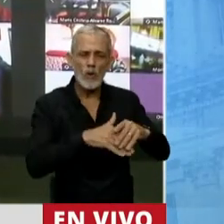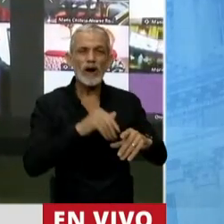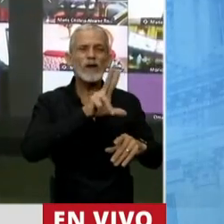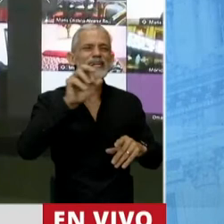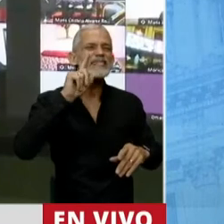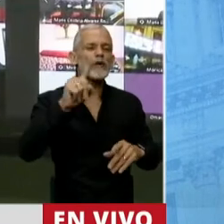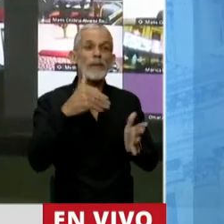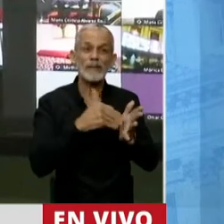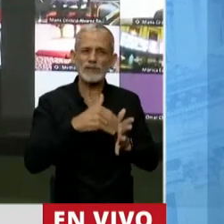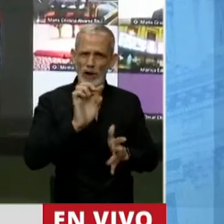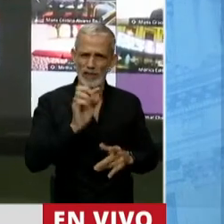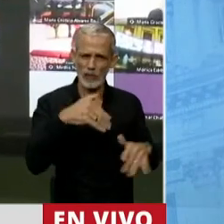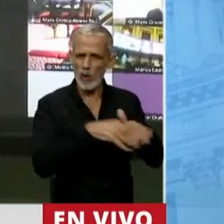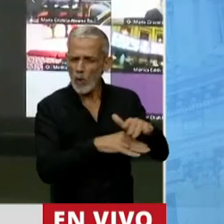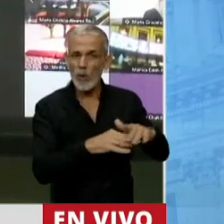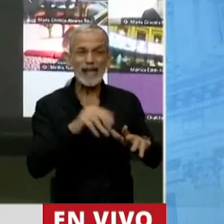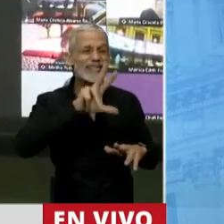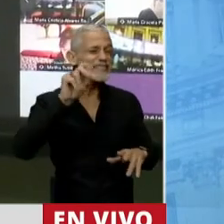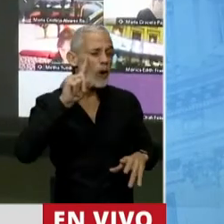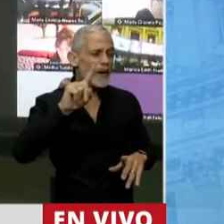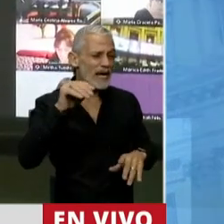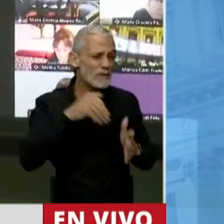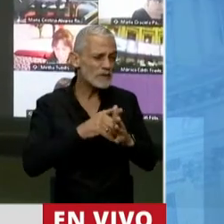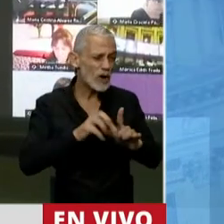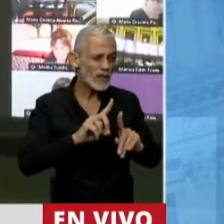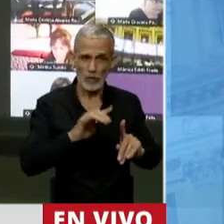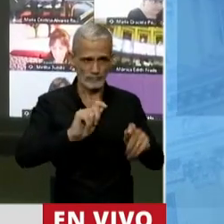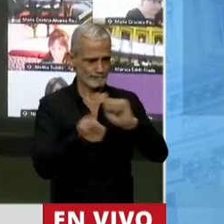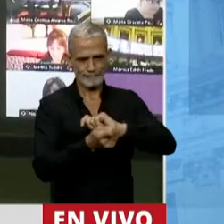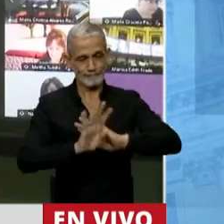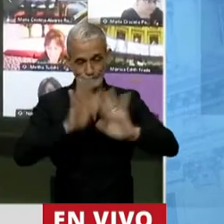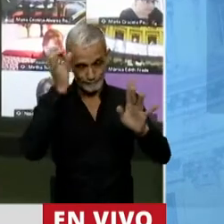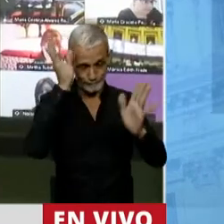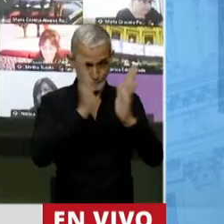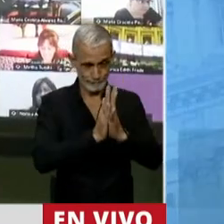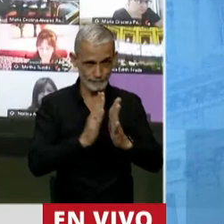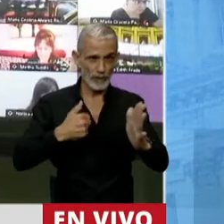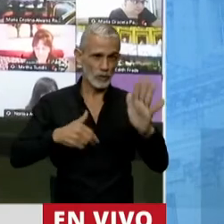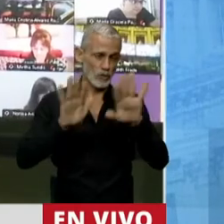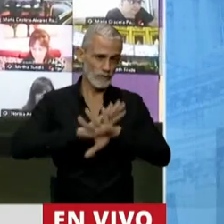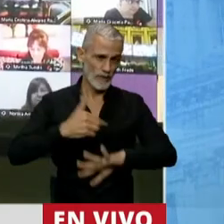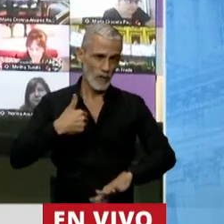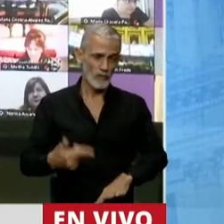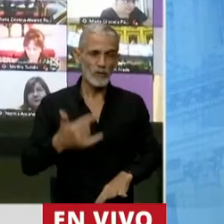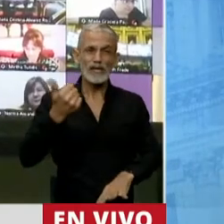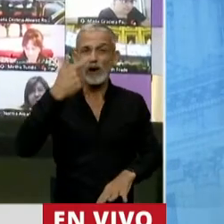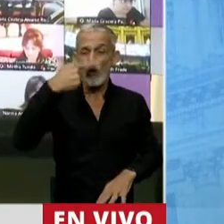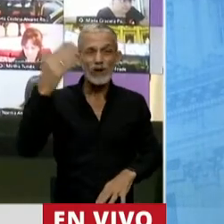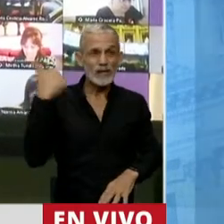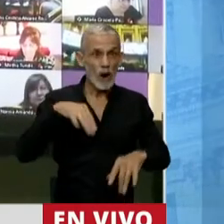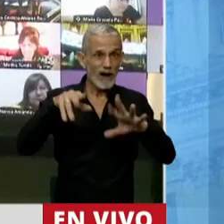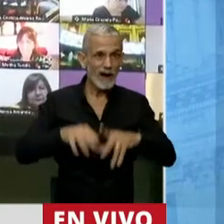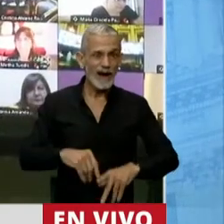millones de dólares. 300 mil millones de dólares. Hay que rectificar. Nobleza obliga. Los últimos